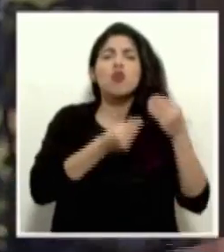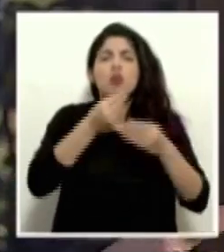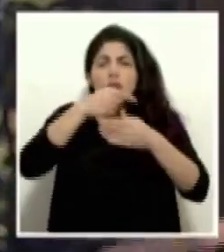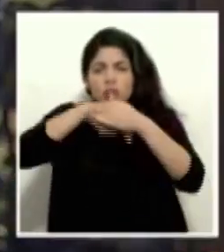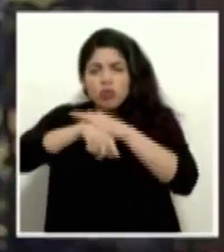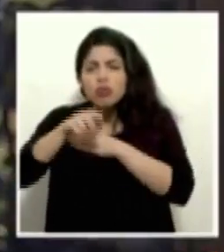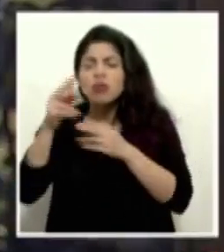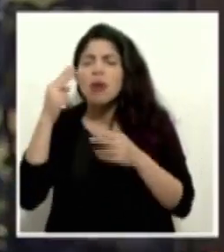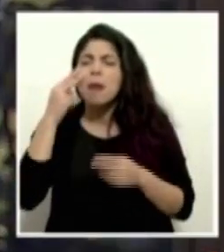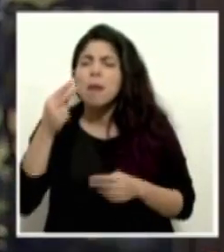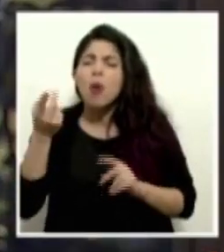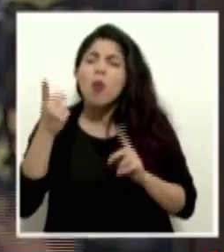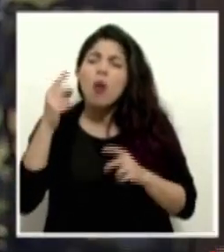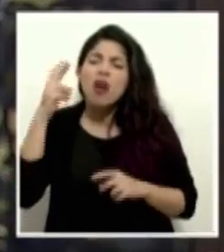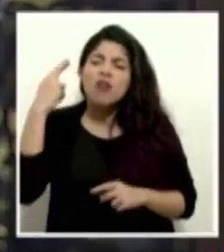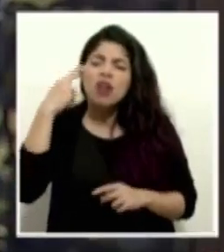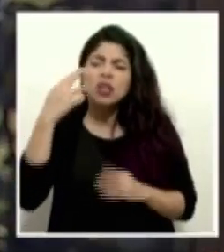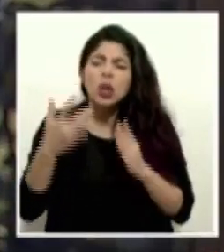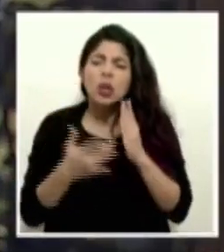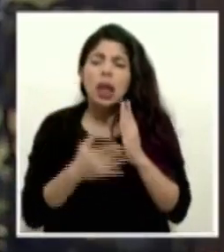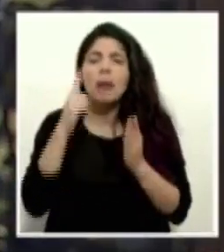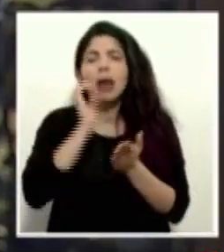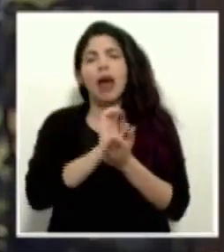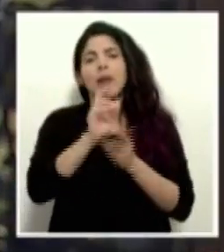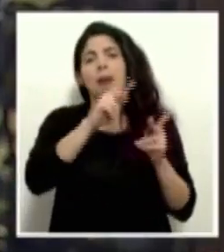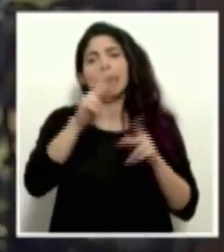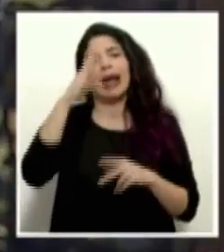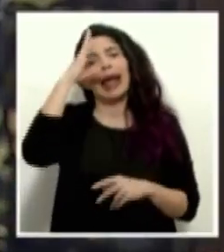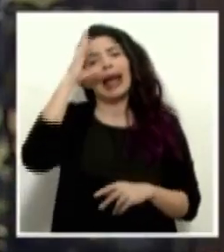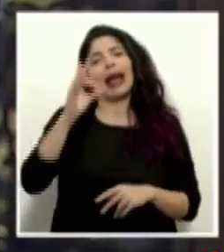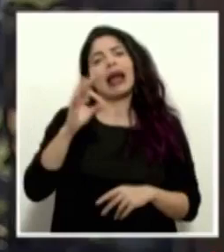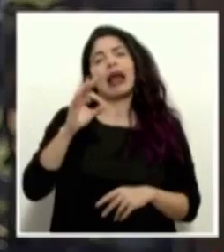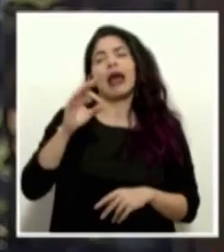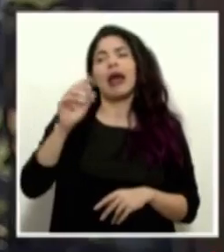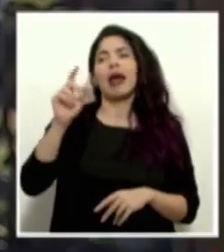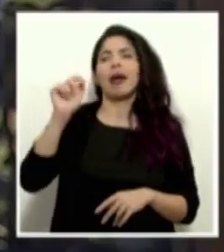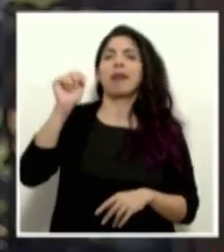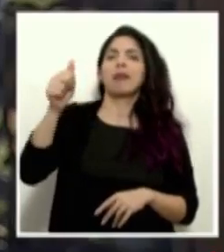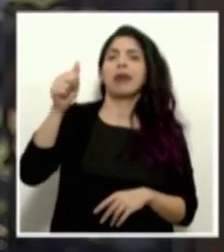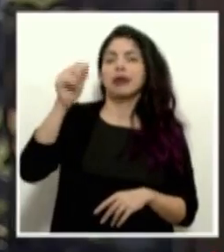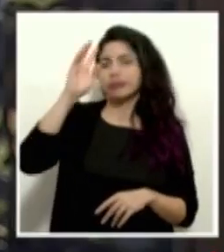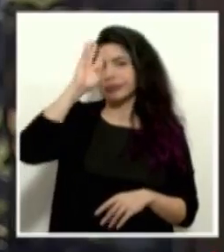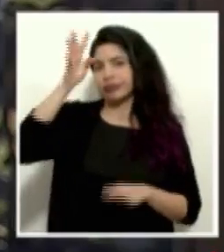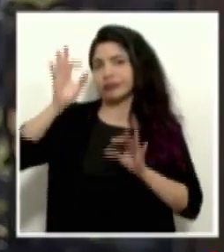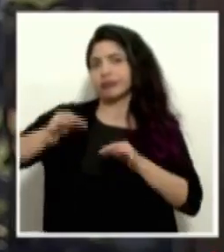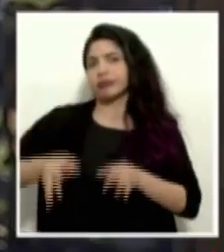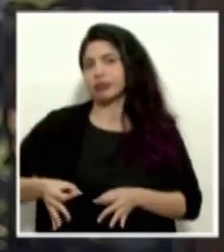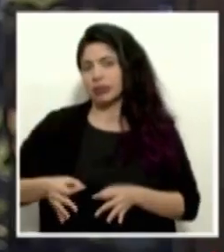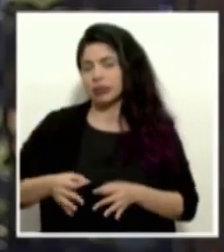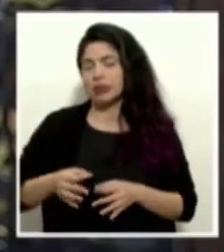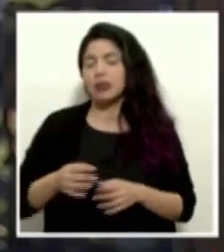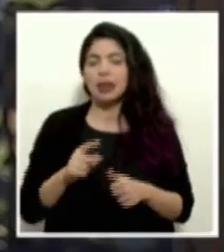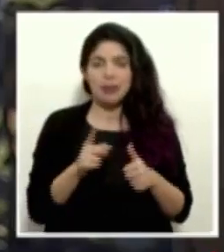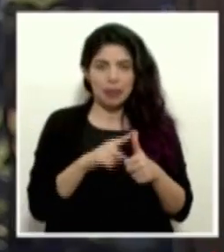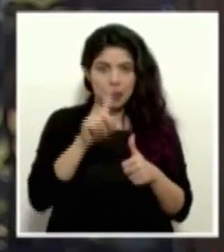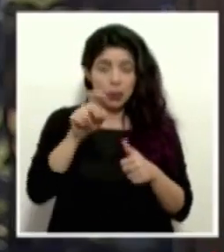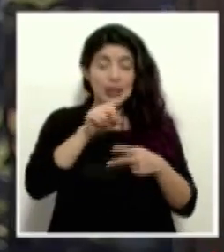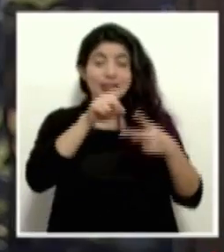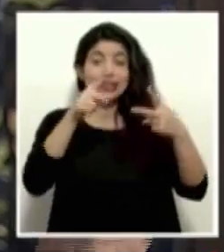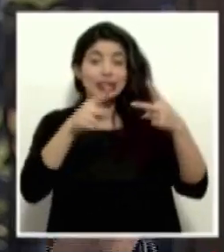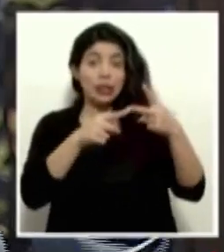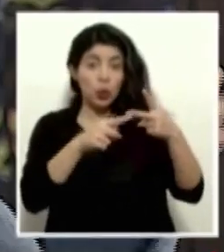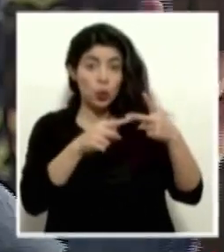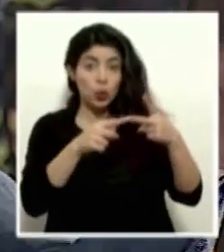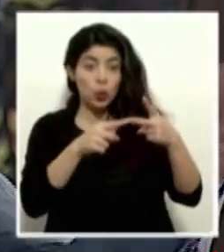estos criterios para evitar que la gente piense que son a veces medidas arbitrarias? Esa la primera consulta. Y la